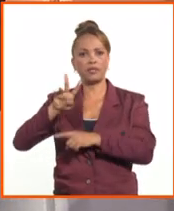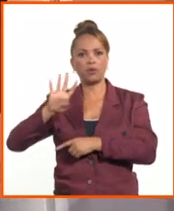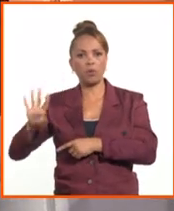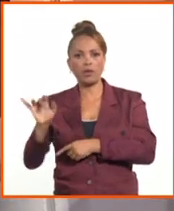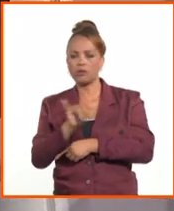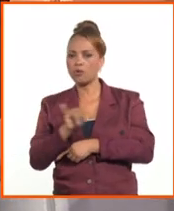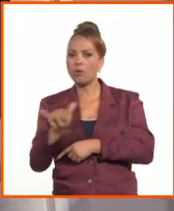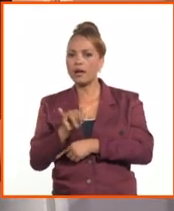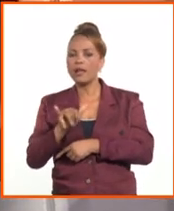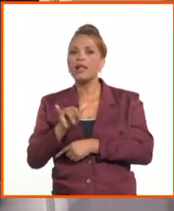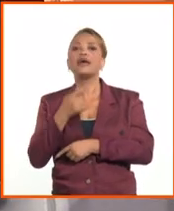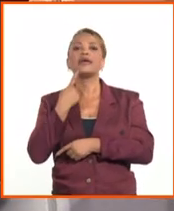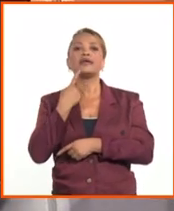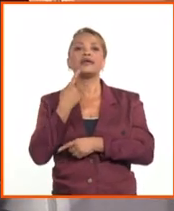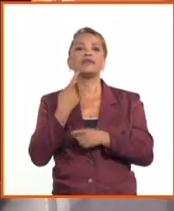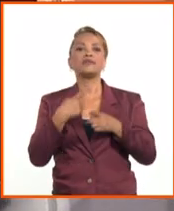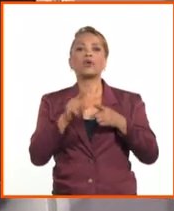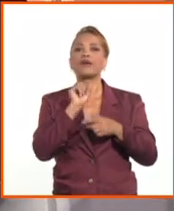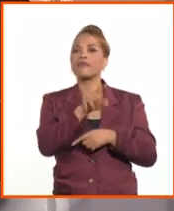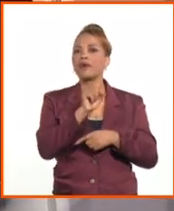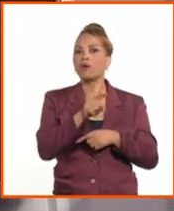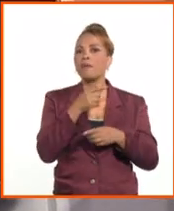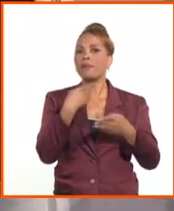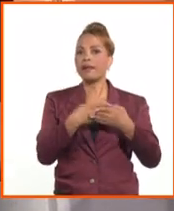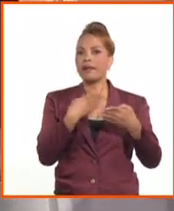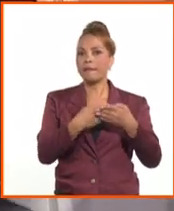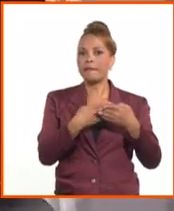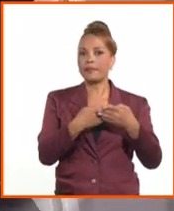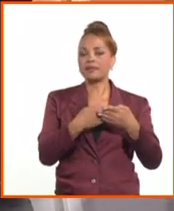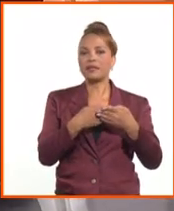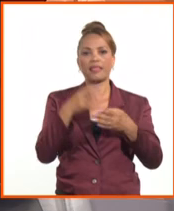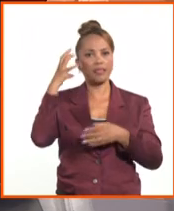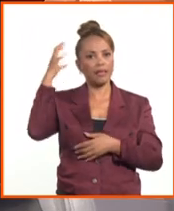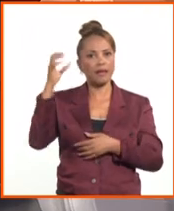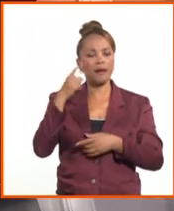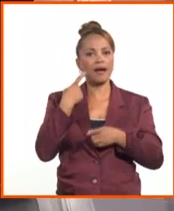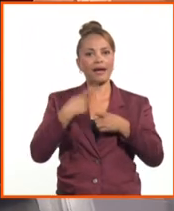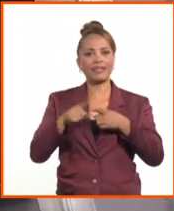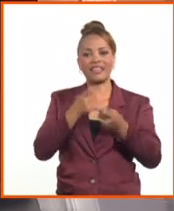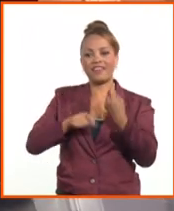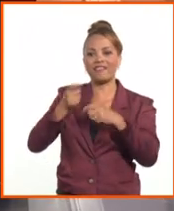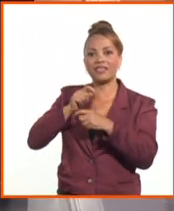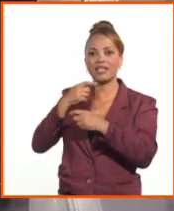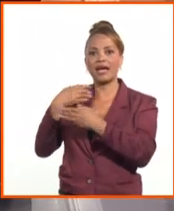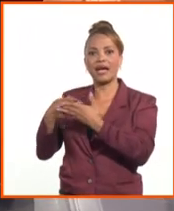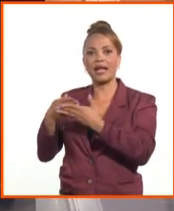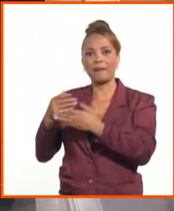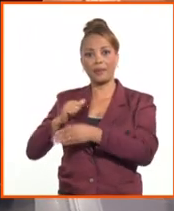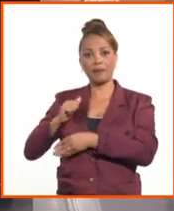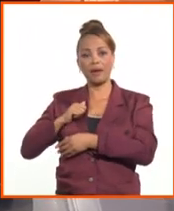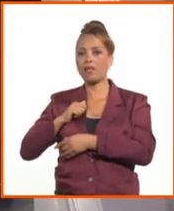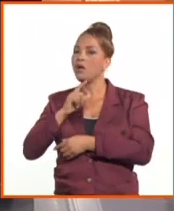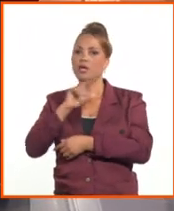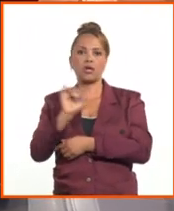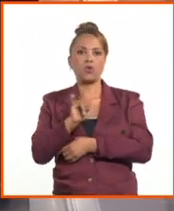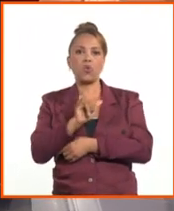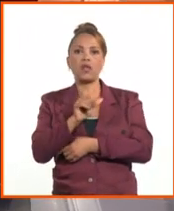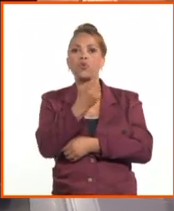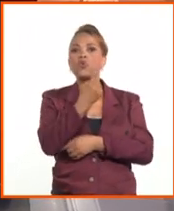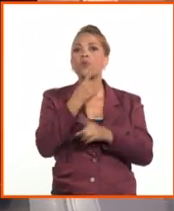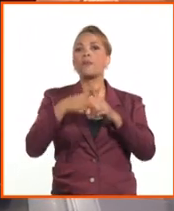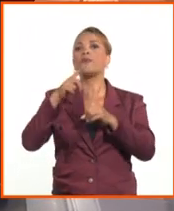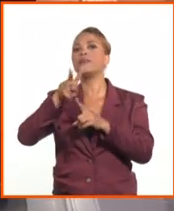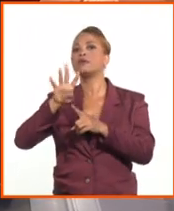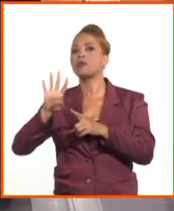las exportaciones que se generan en el país por las empresas estatales a las empresas mixtas opera con el tipo de cambio 1x24, o el tipo de cambio 1x24 es un tipo de cambio que se